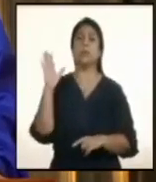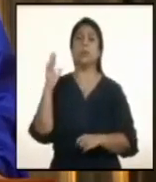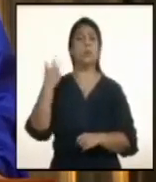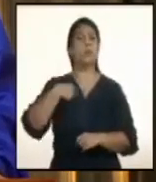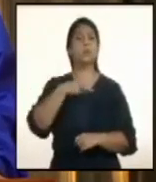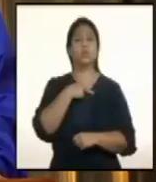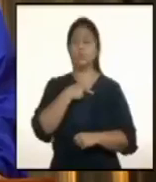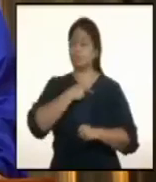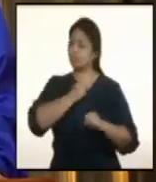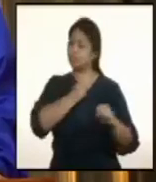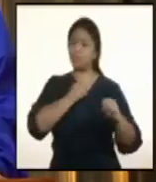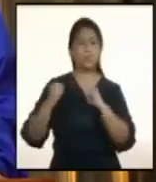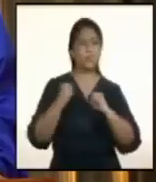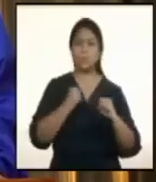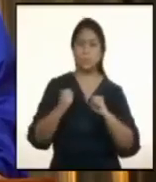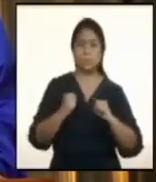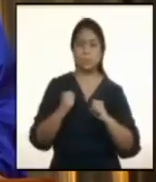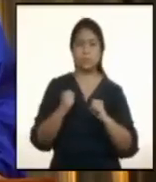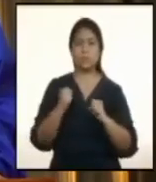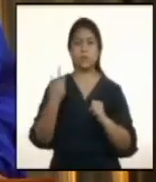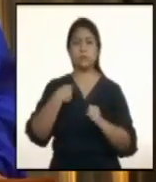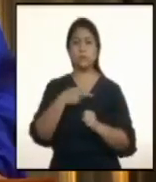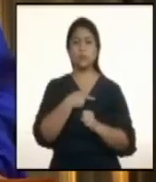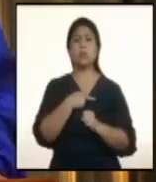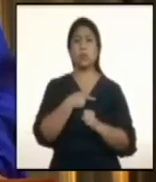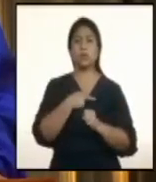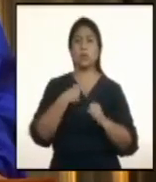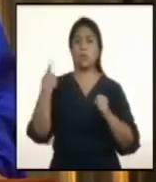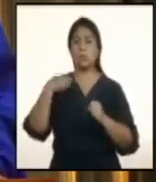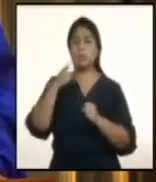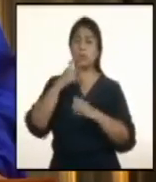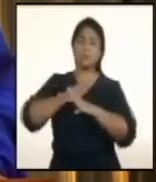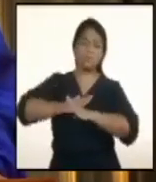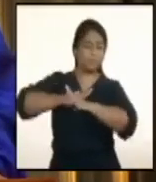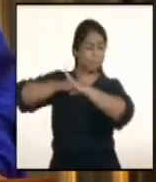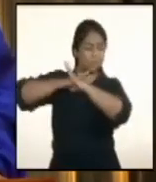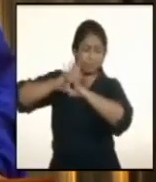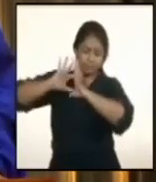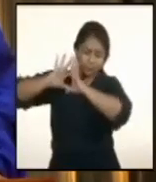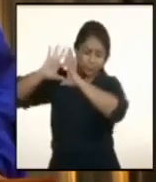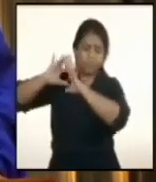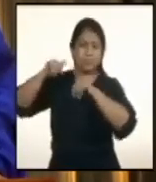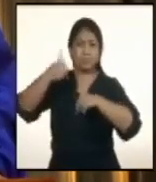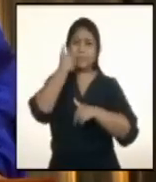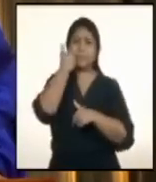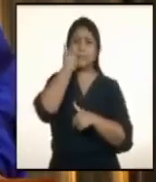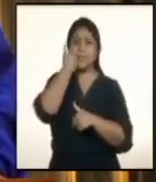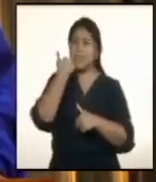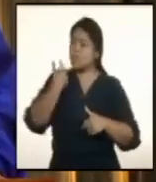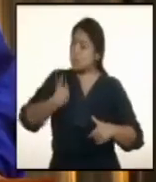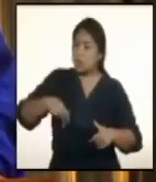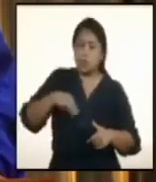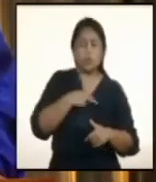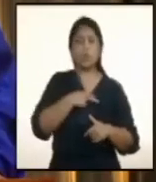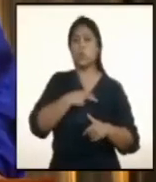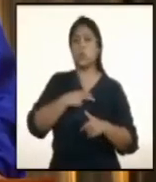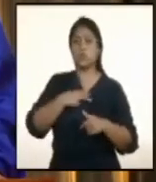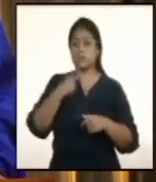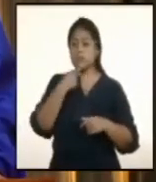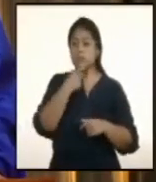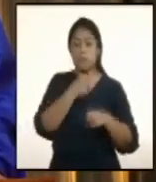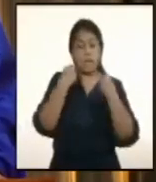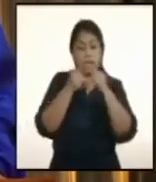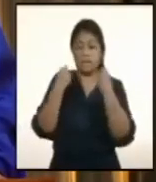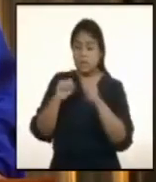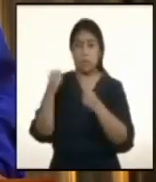haciendo todo lo que está en nuestras manos por contener esta enfermedad. Estamos haciendo todo lo que la ley nos permite